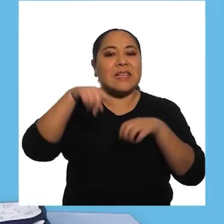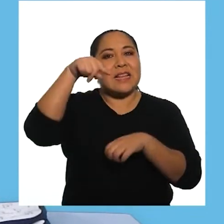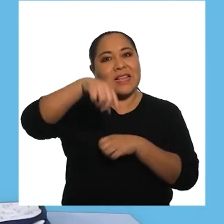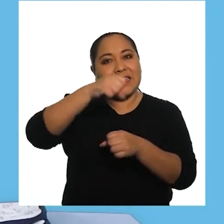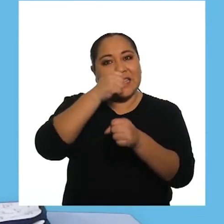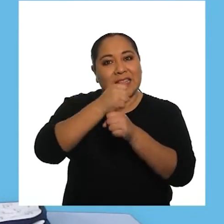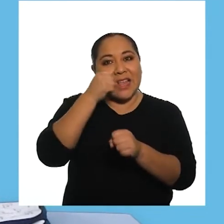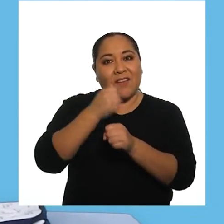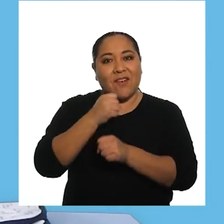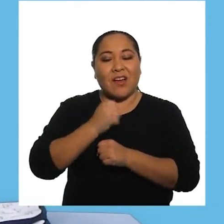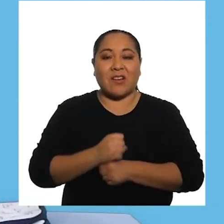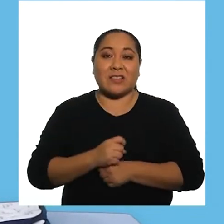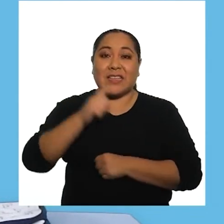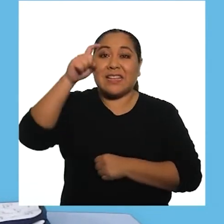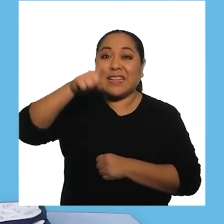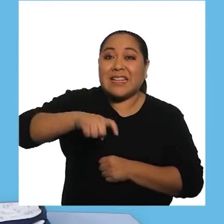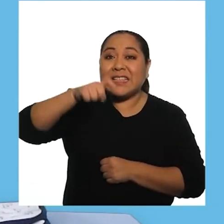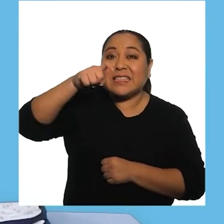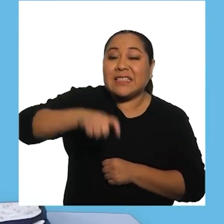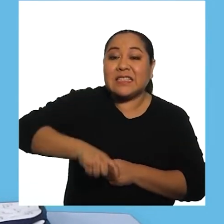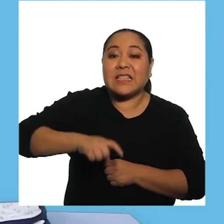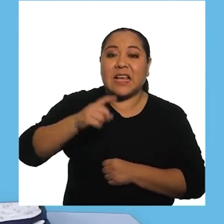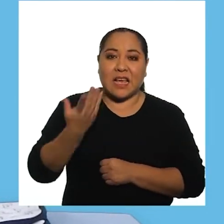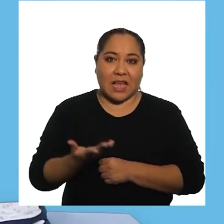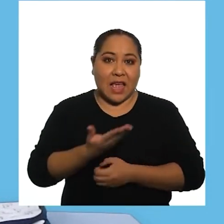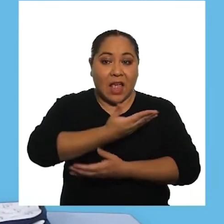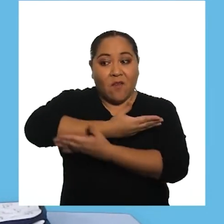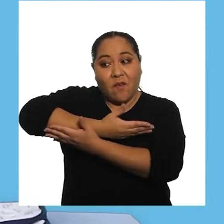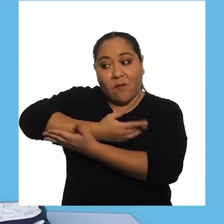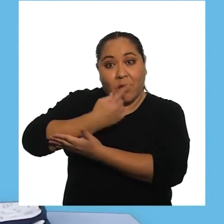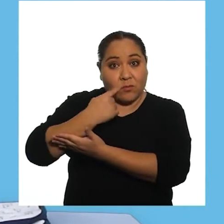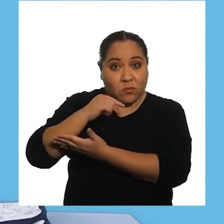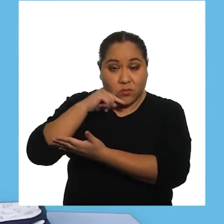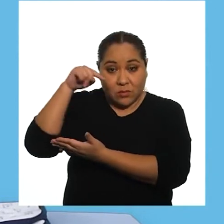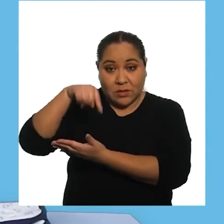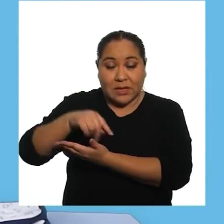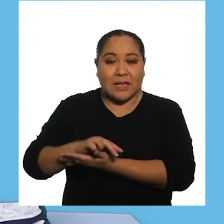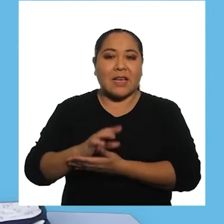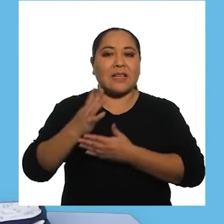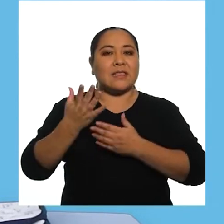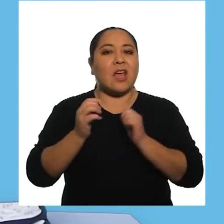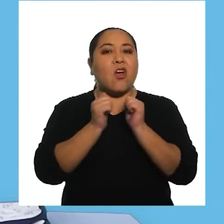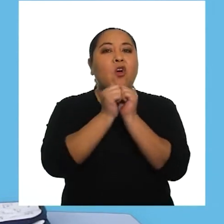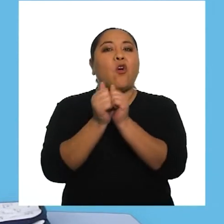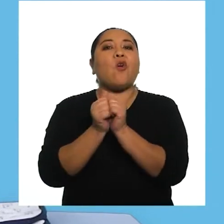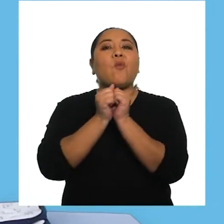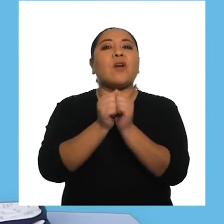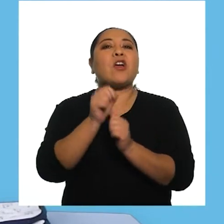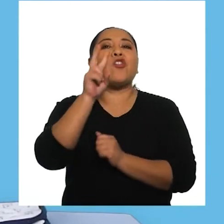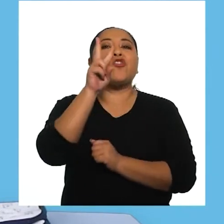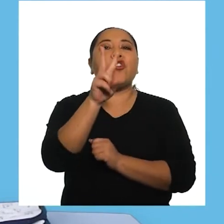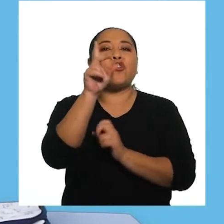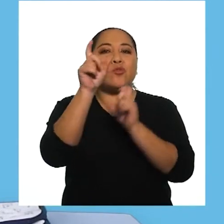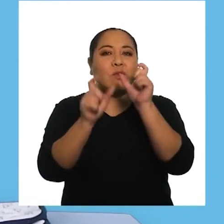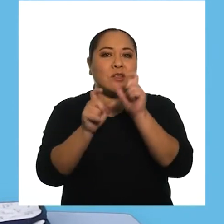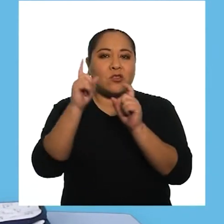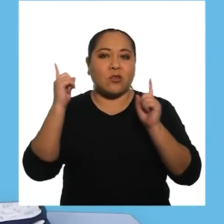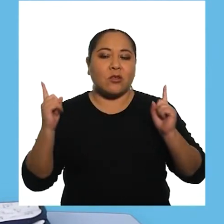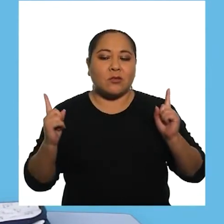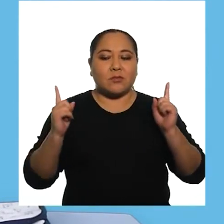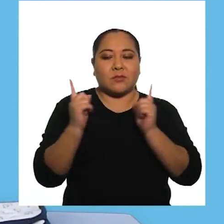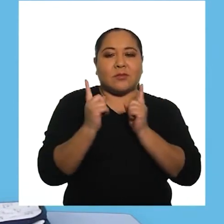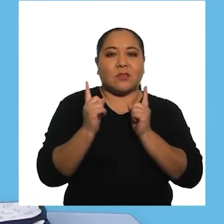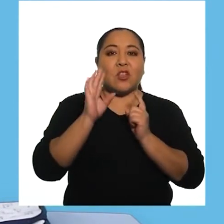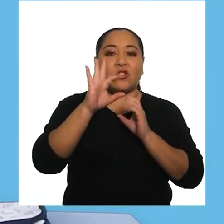realizar esta actividad Es necesario que la o el bebé se encuentre en compañía de dos